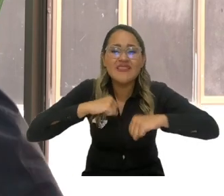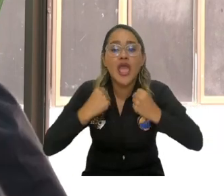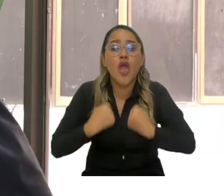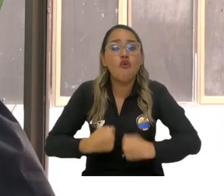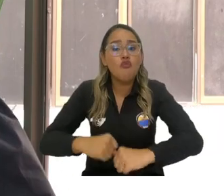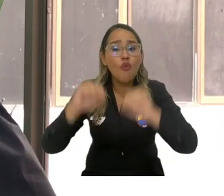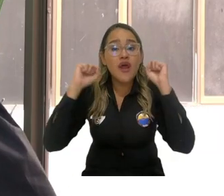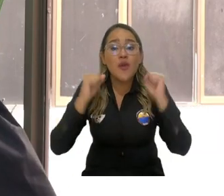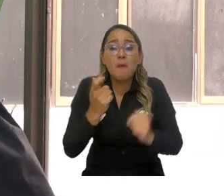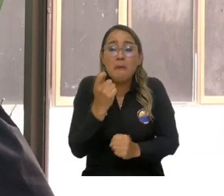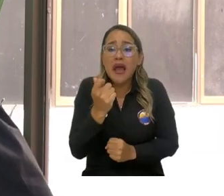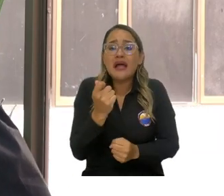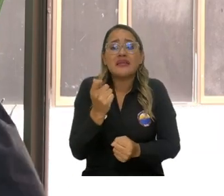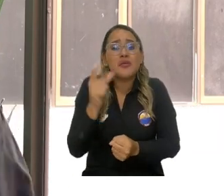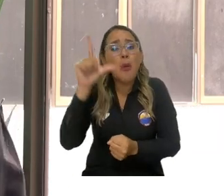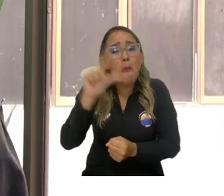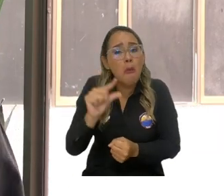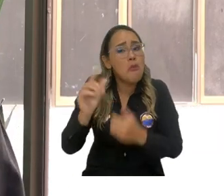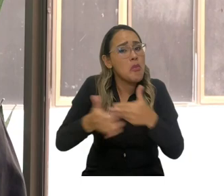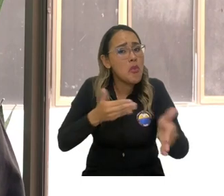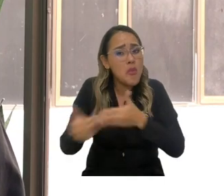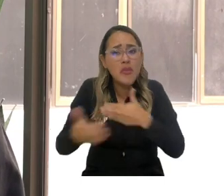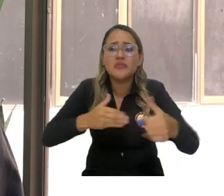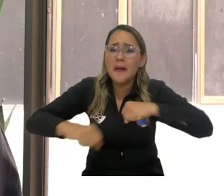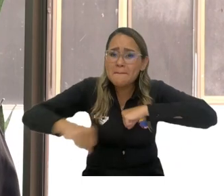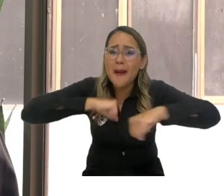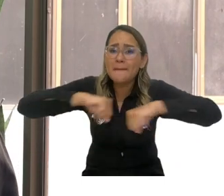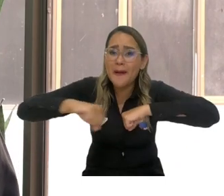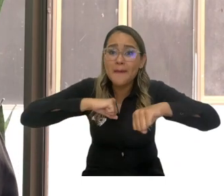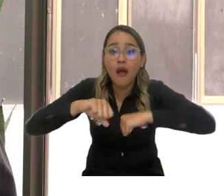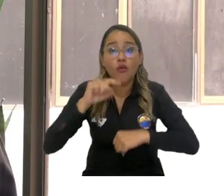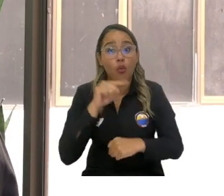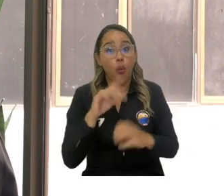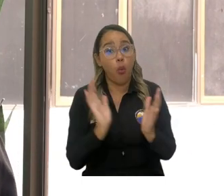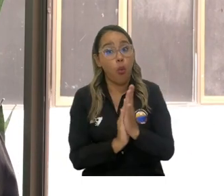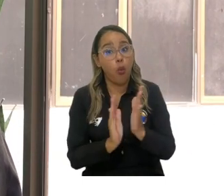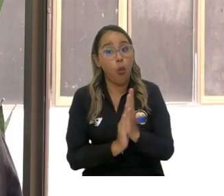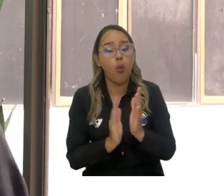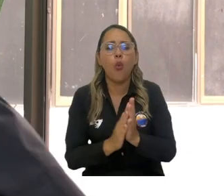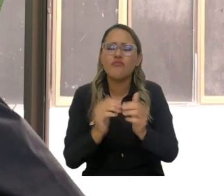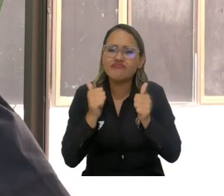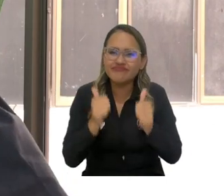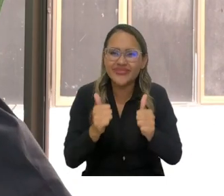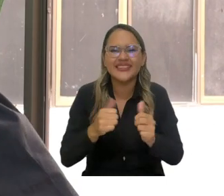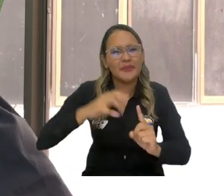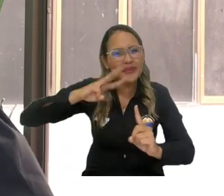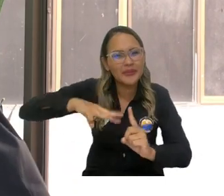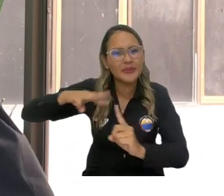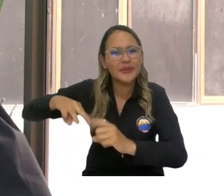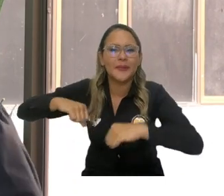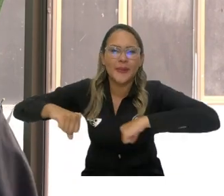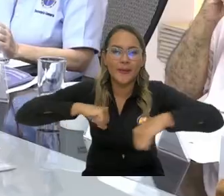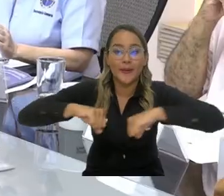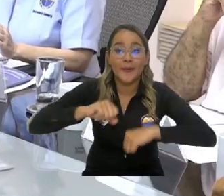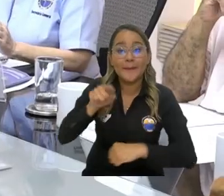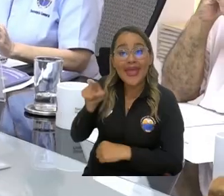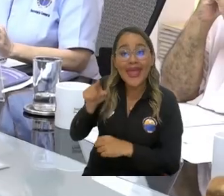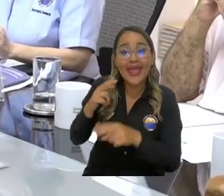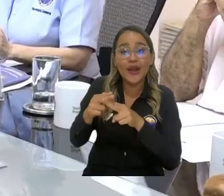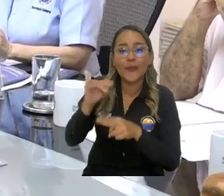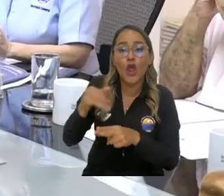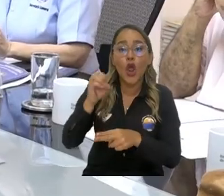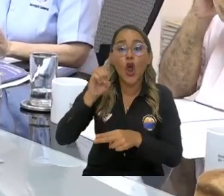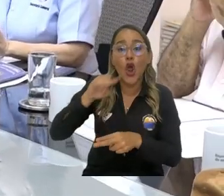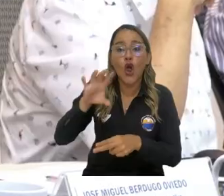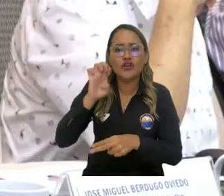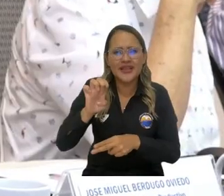esfuerzos con poco presupuesto y en esa medida se destacan y se reconocen los esfuerzos que hacen trimestrales. José Darío